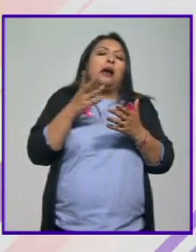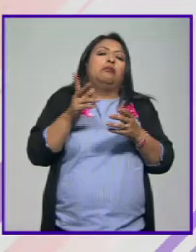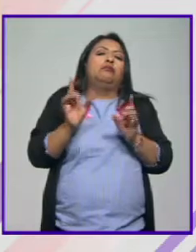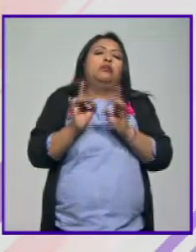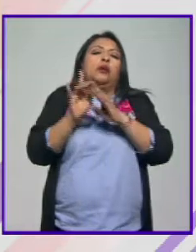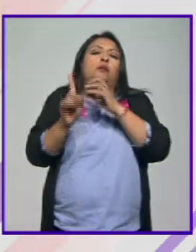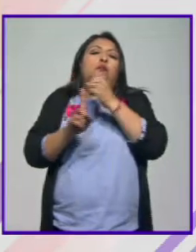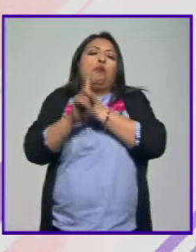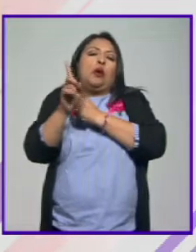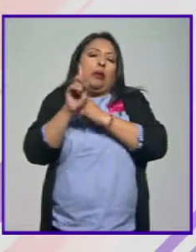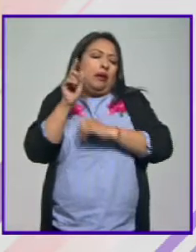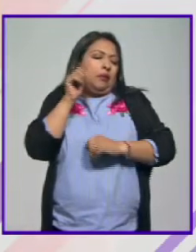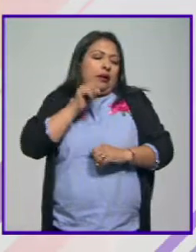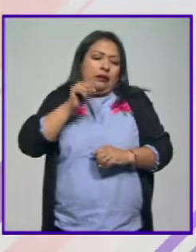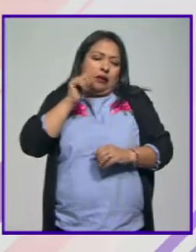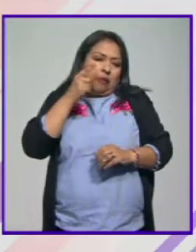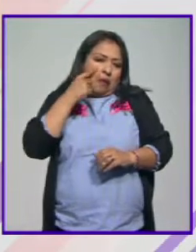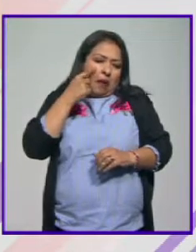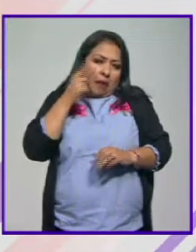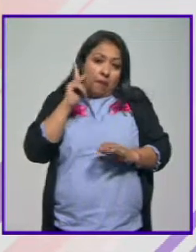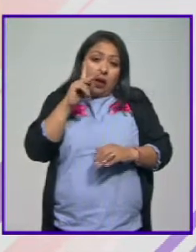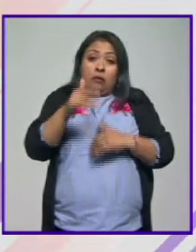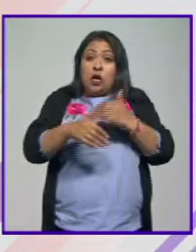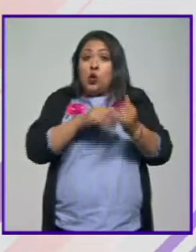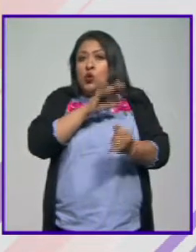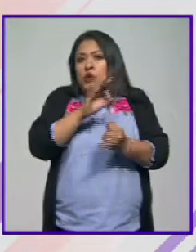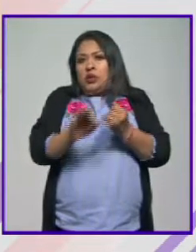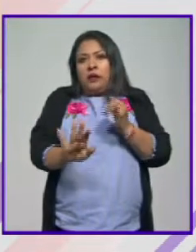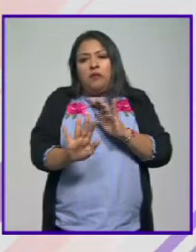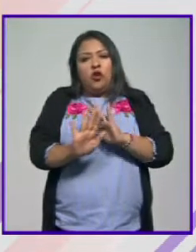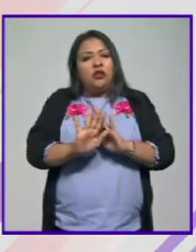detrás pero bueno al final del día